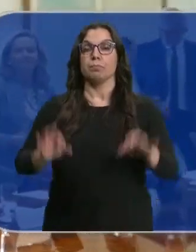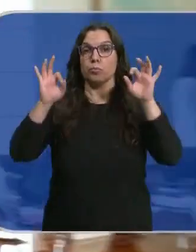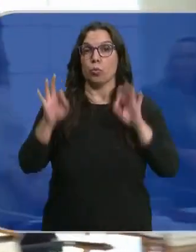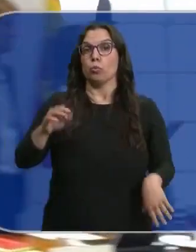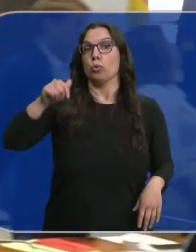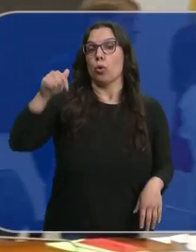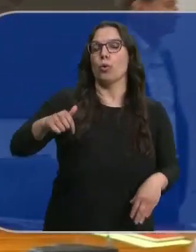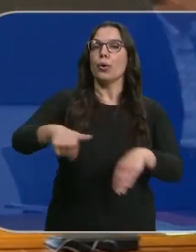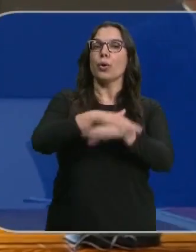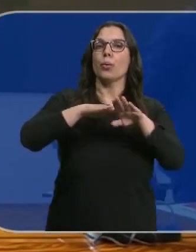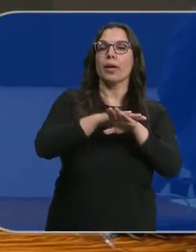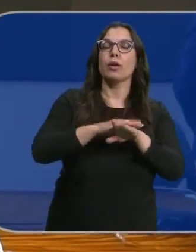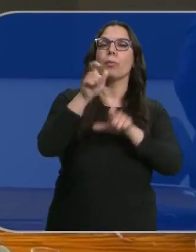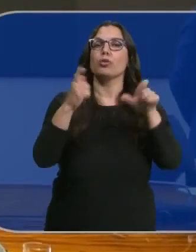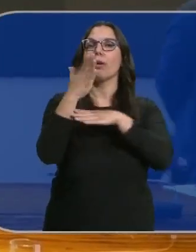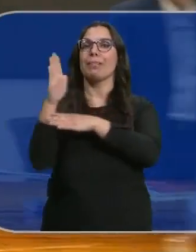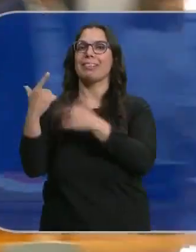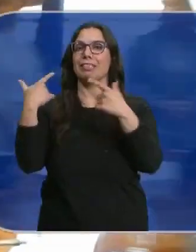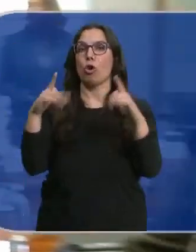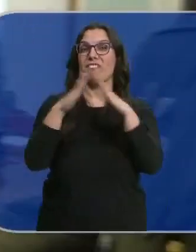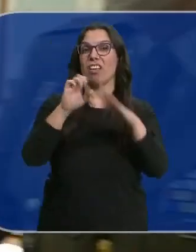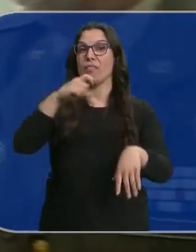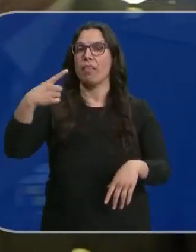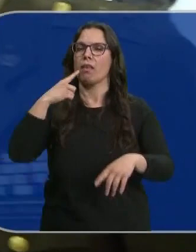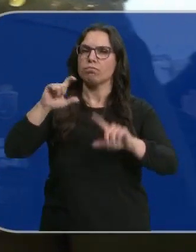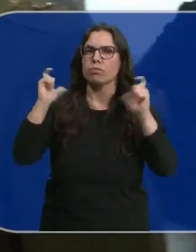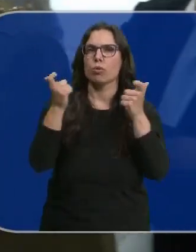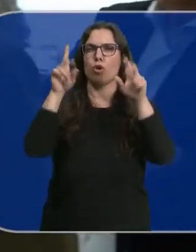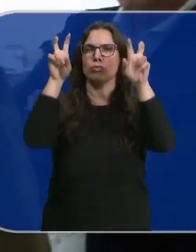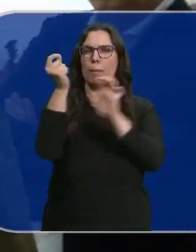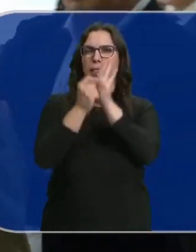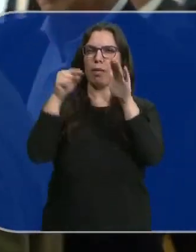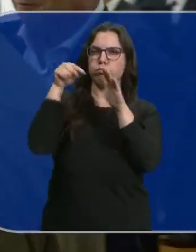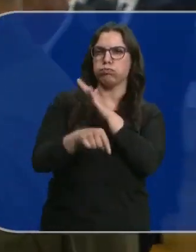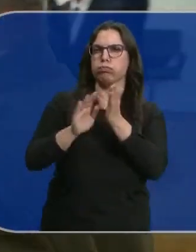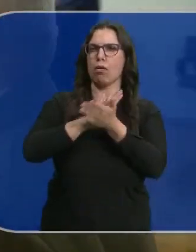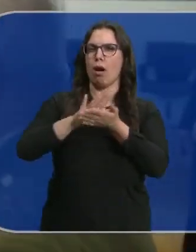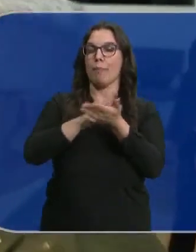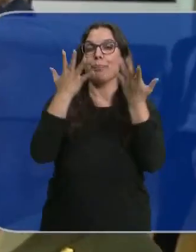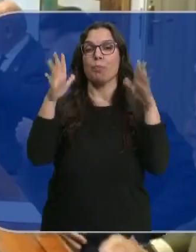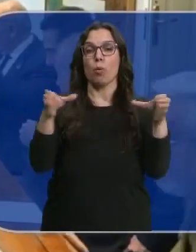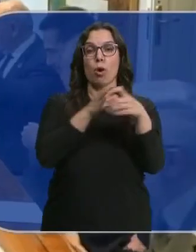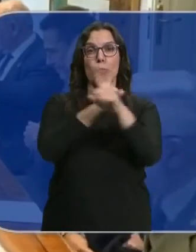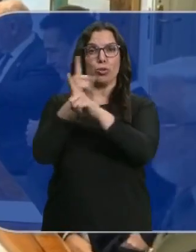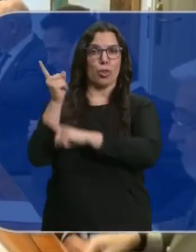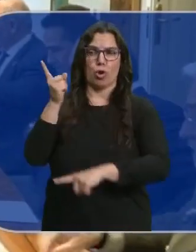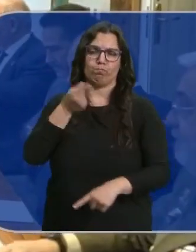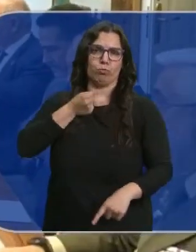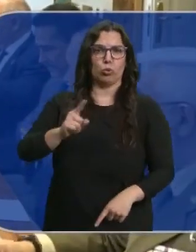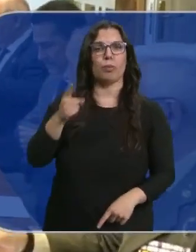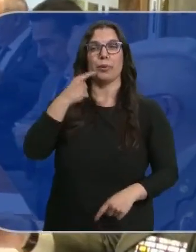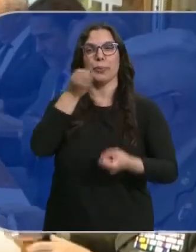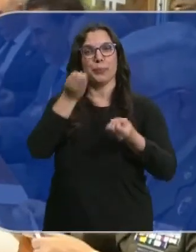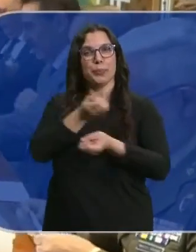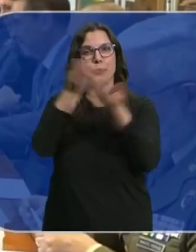Precisamente hoy gobierno y representantes del sector de la vivienda se han reunido para profundizar en estas medidas. A pesar de las críticas de la oposición, el mensaje ha sido